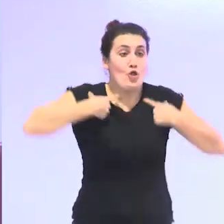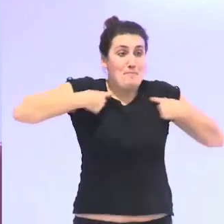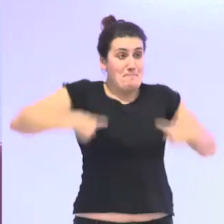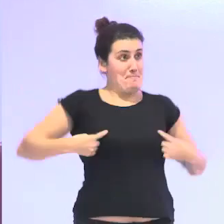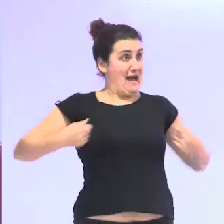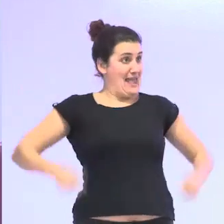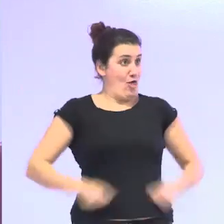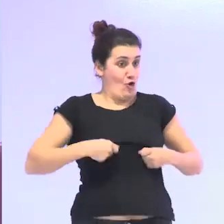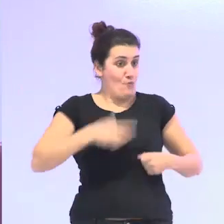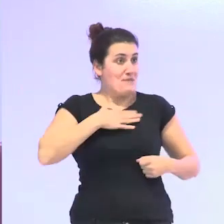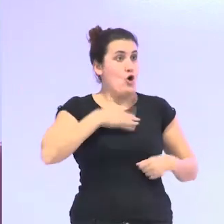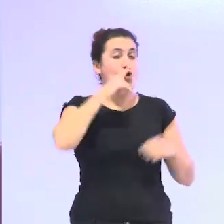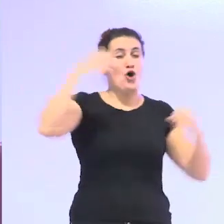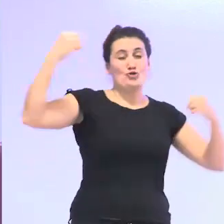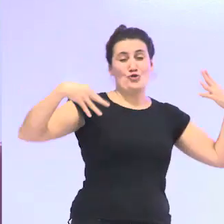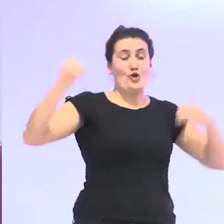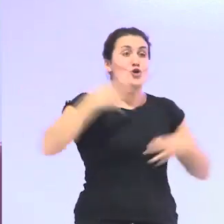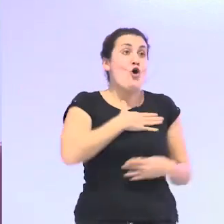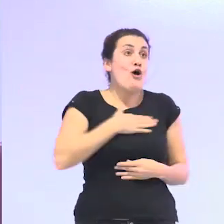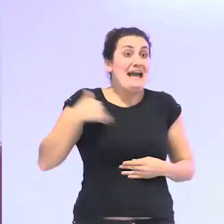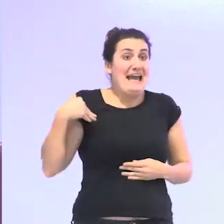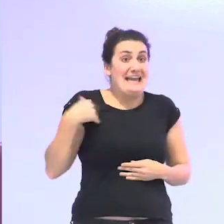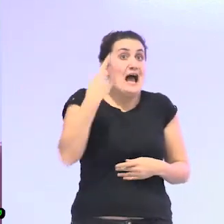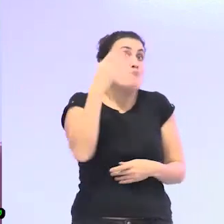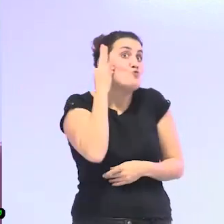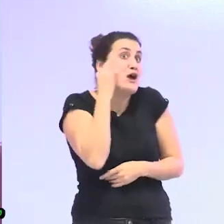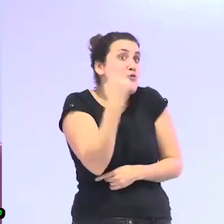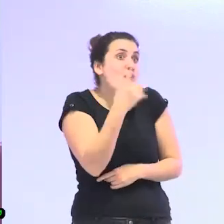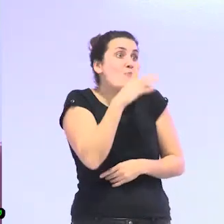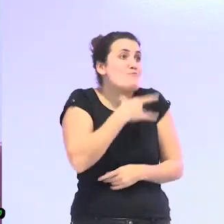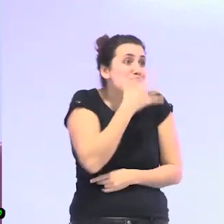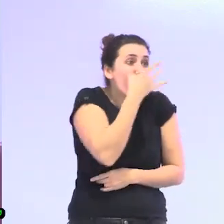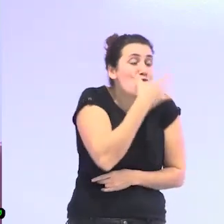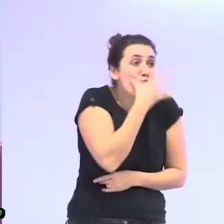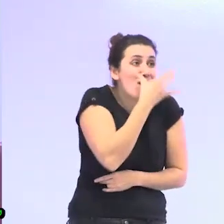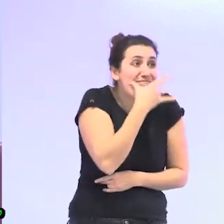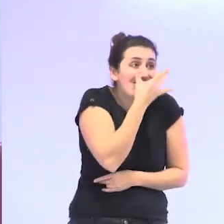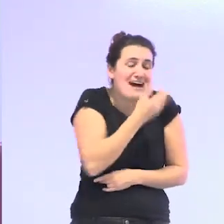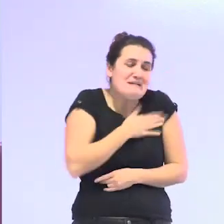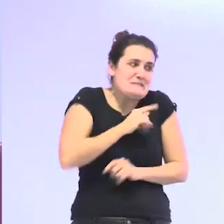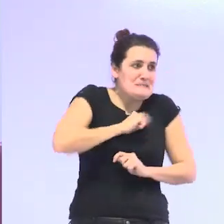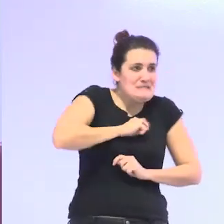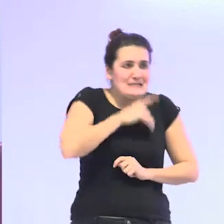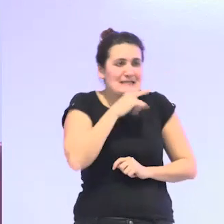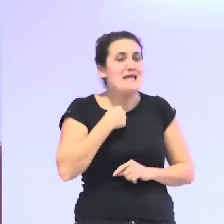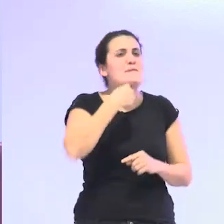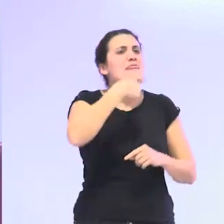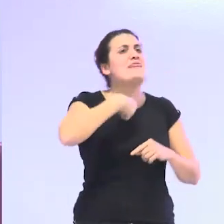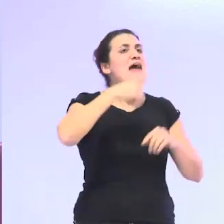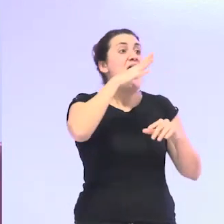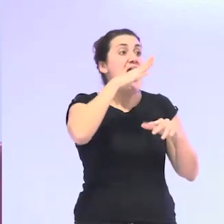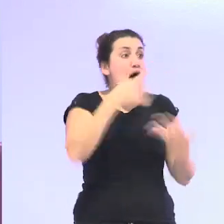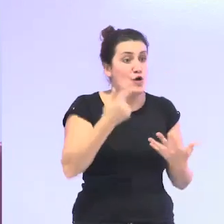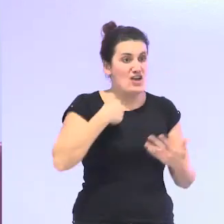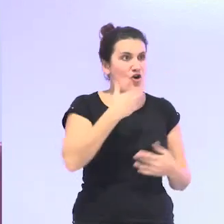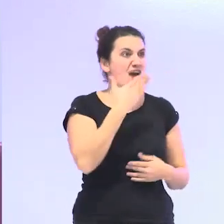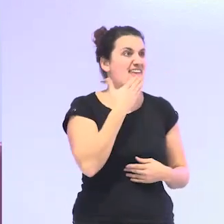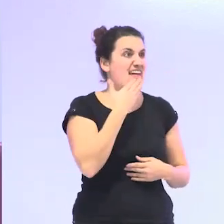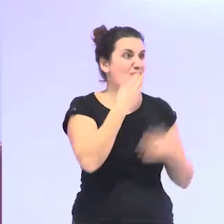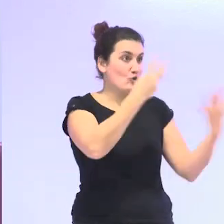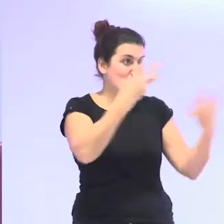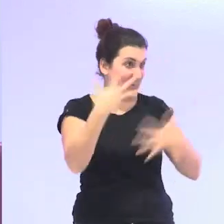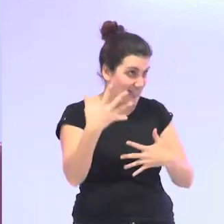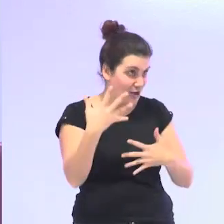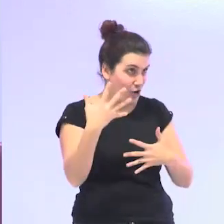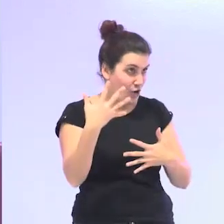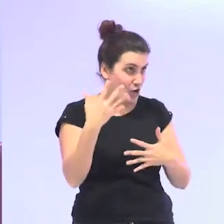y yo cuando me daban con el chorro yo quería que me diera con el chorro una mujer porque me daba un poco de vergüenza y me decía ahora que tengo 85 años